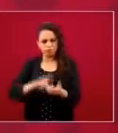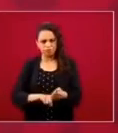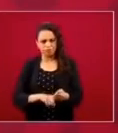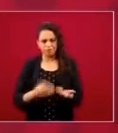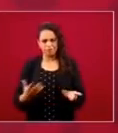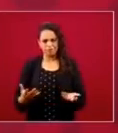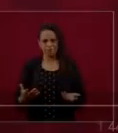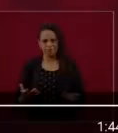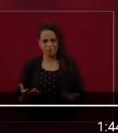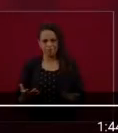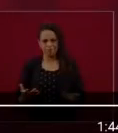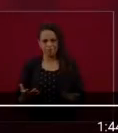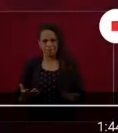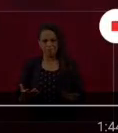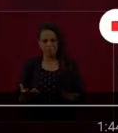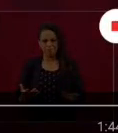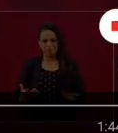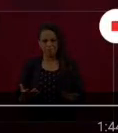Entonces, ¿qué es lo que está pasando?